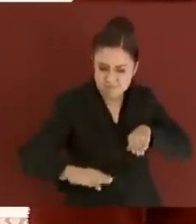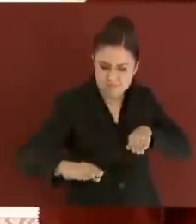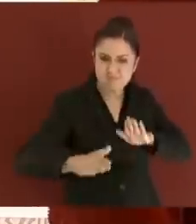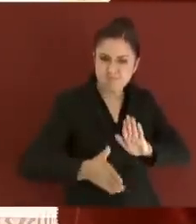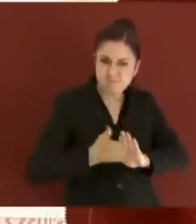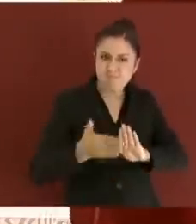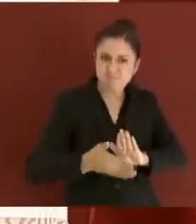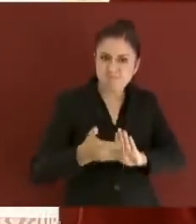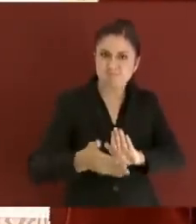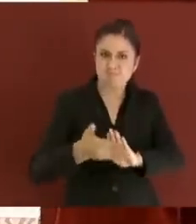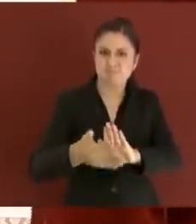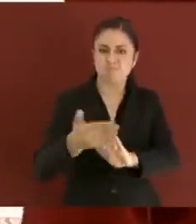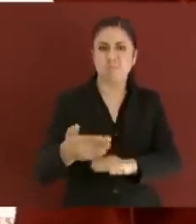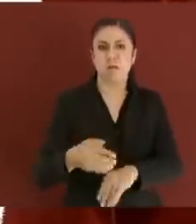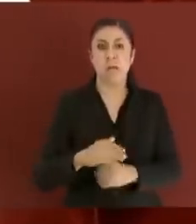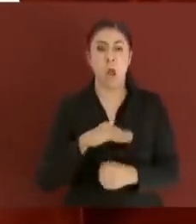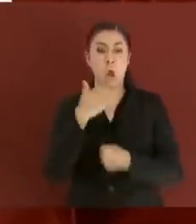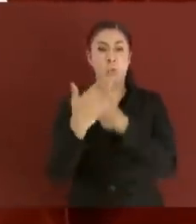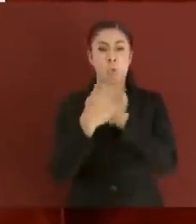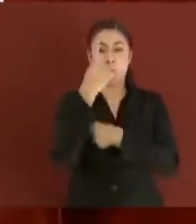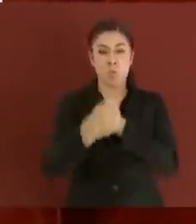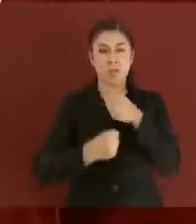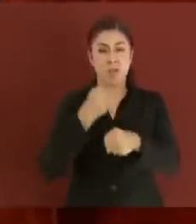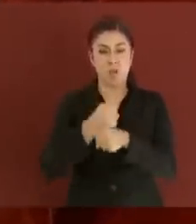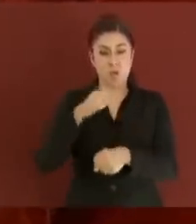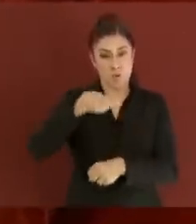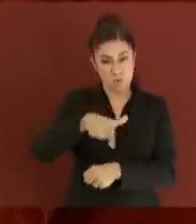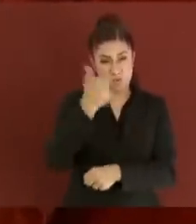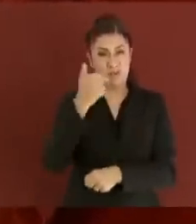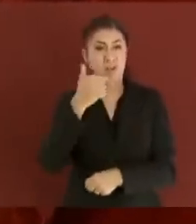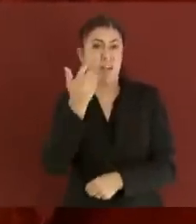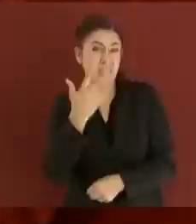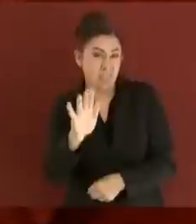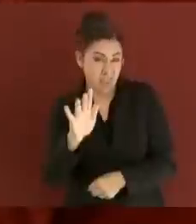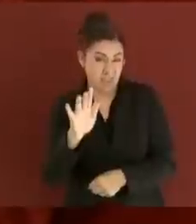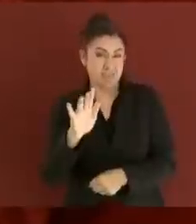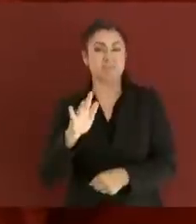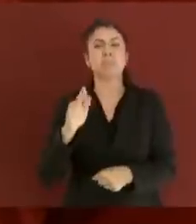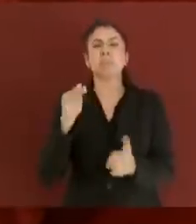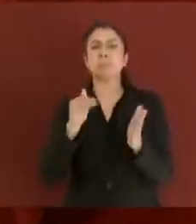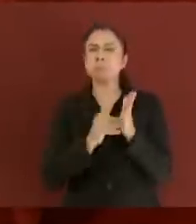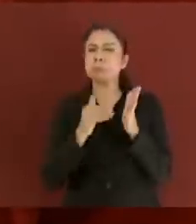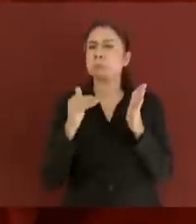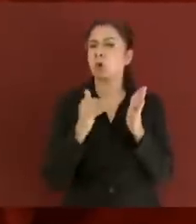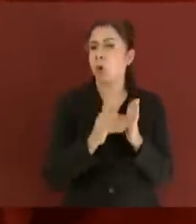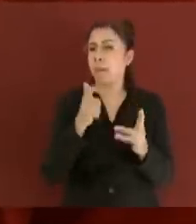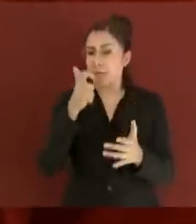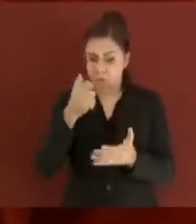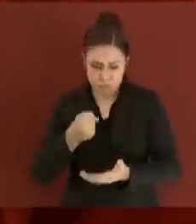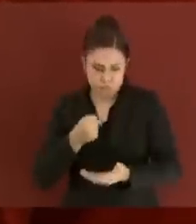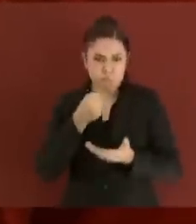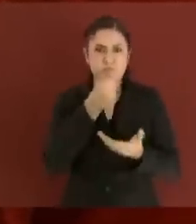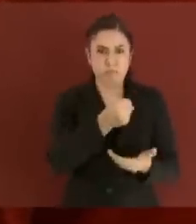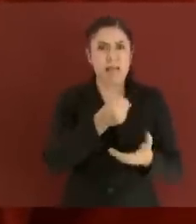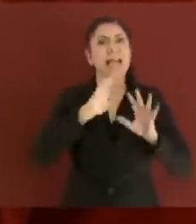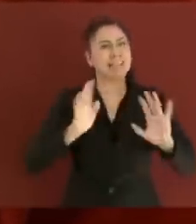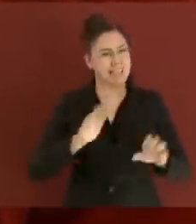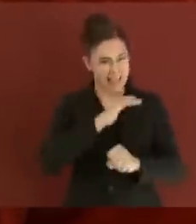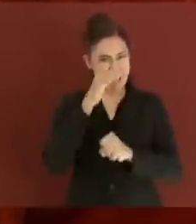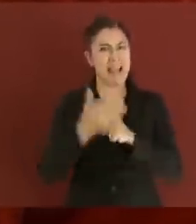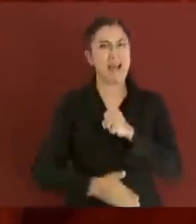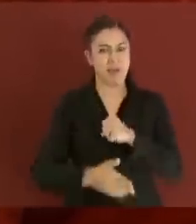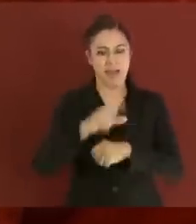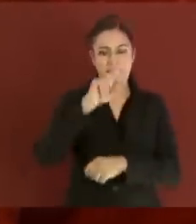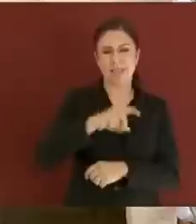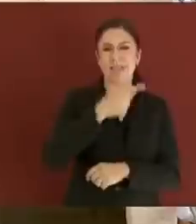año, con los 210 millones de pesos que ya están en el presupuesto de egresos de la Federación, estaríamos concluyendo en su totalidad los